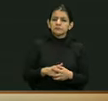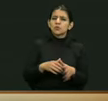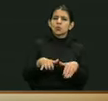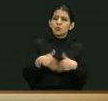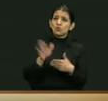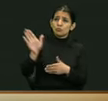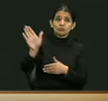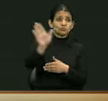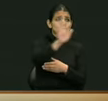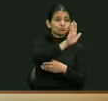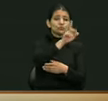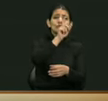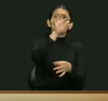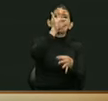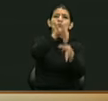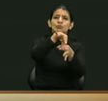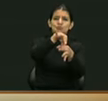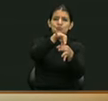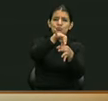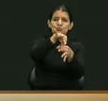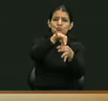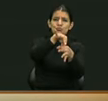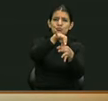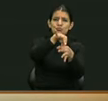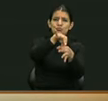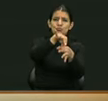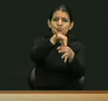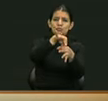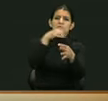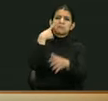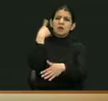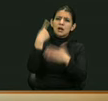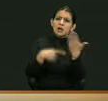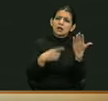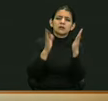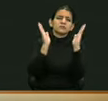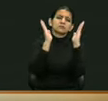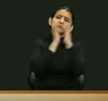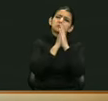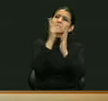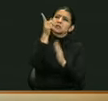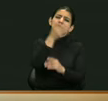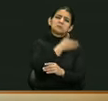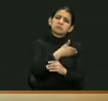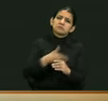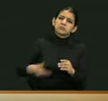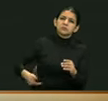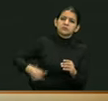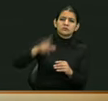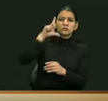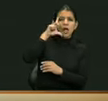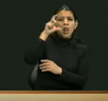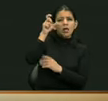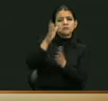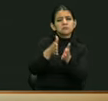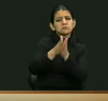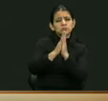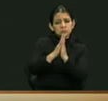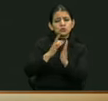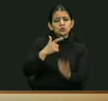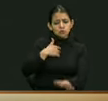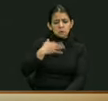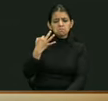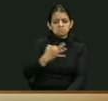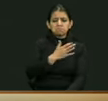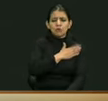a que llegue este exhorto al presidente de la República, que estoy muy seguro